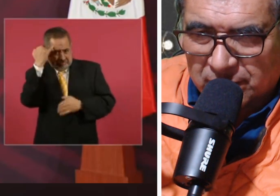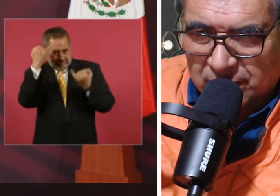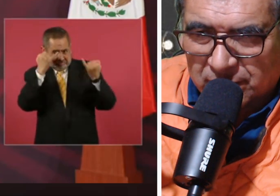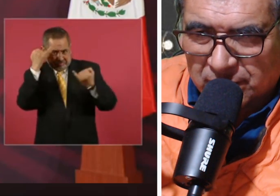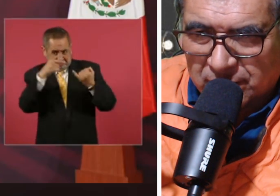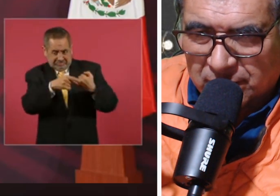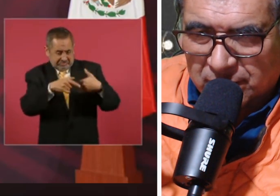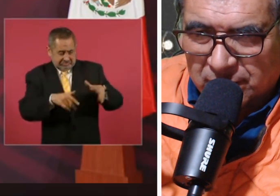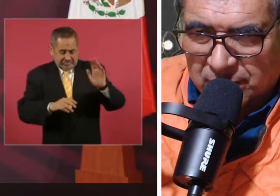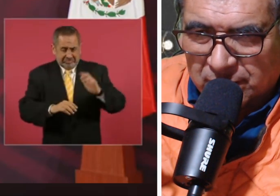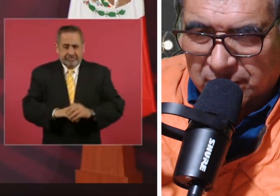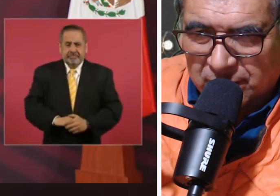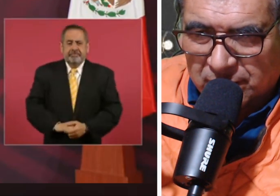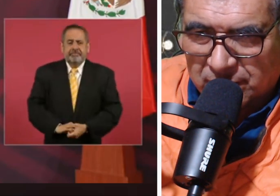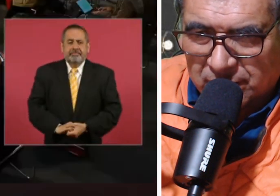mande